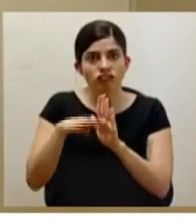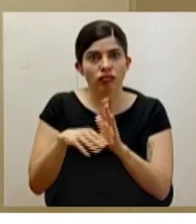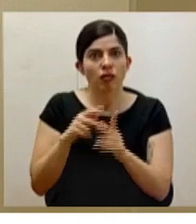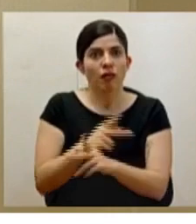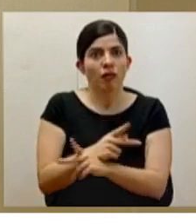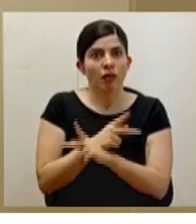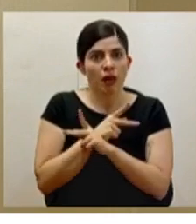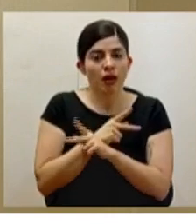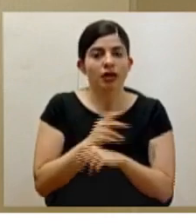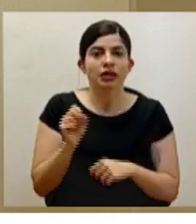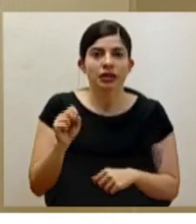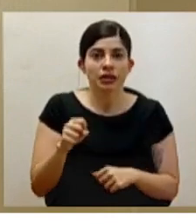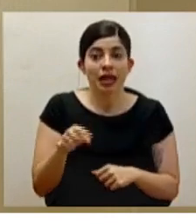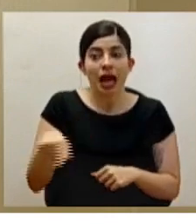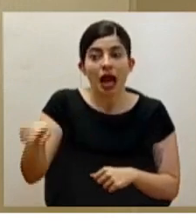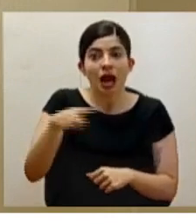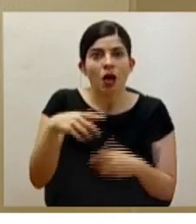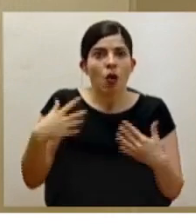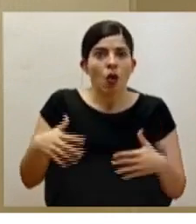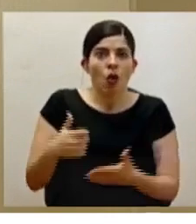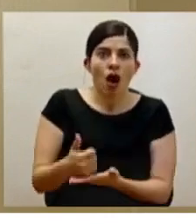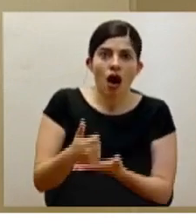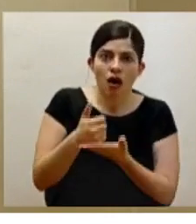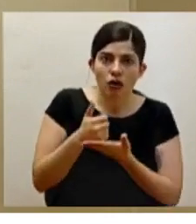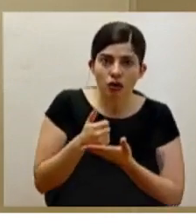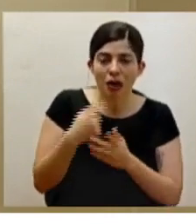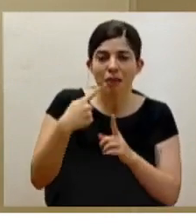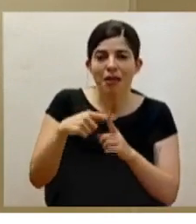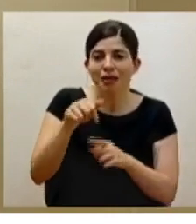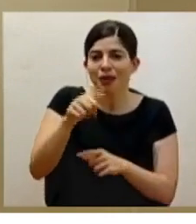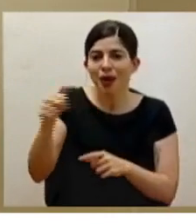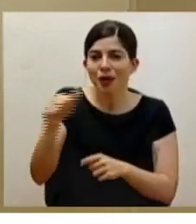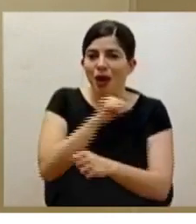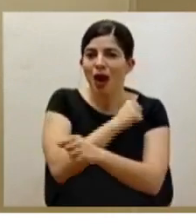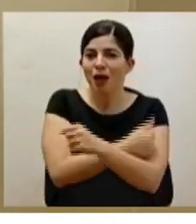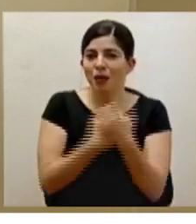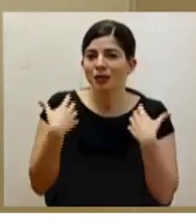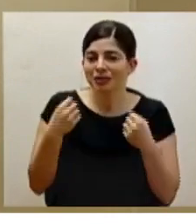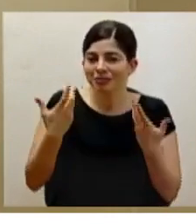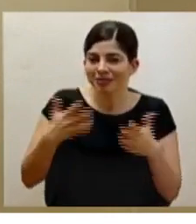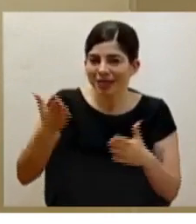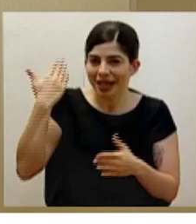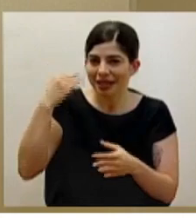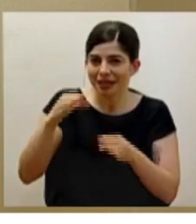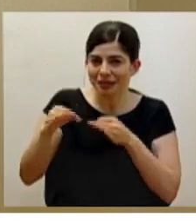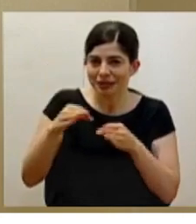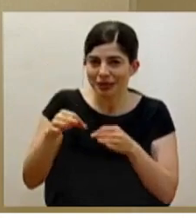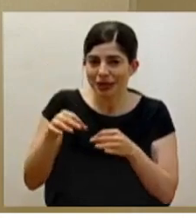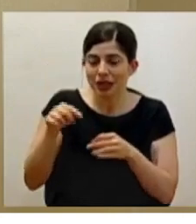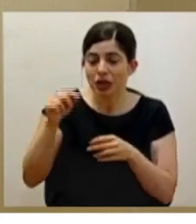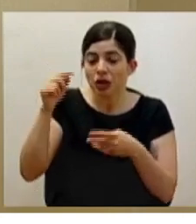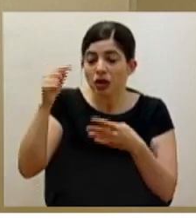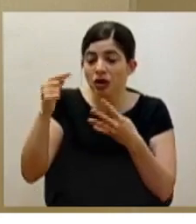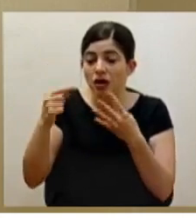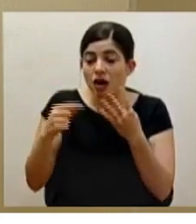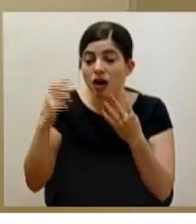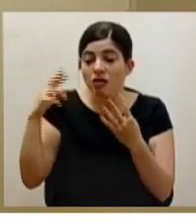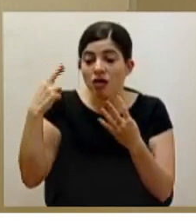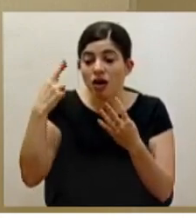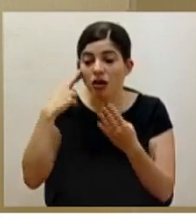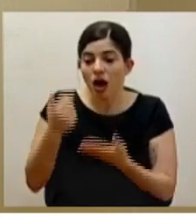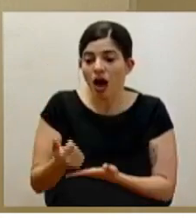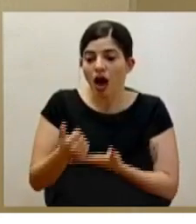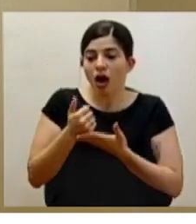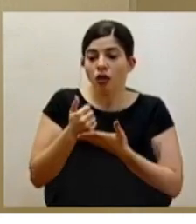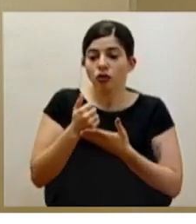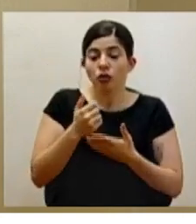Y eso ha ayudado, junto a otros factores que ya las autoridades de salud han explicado, que nos permiten tener una